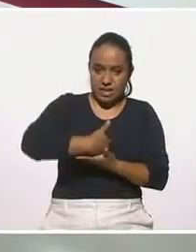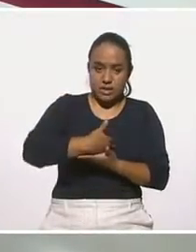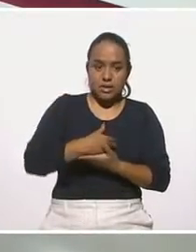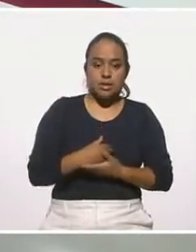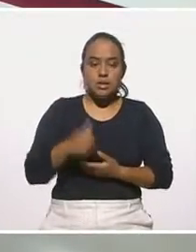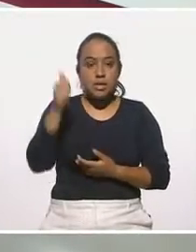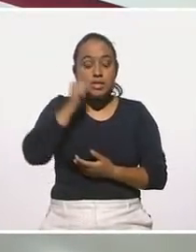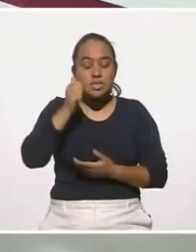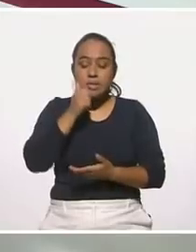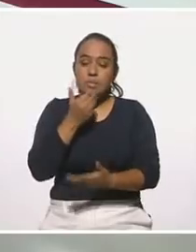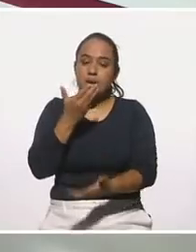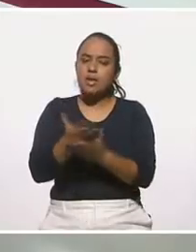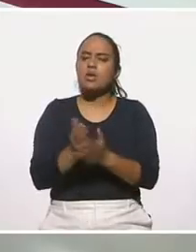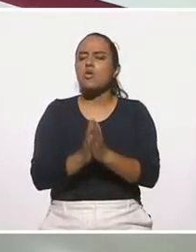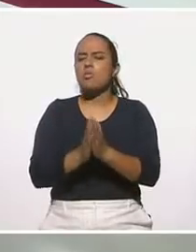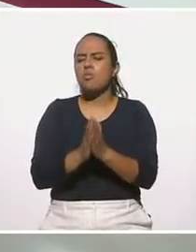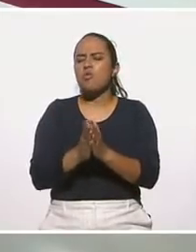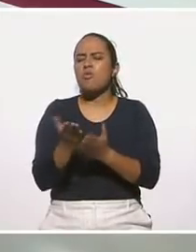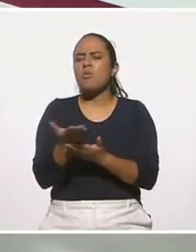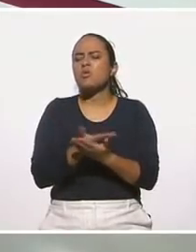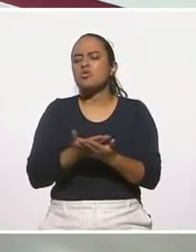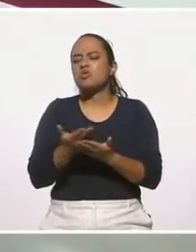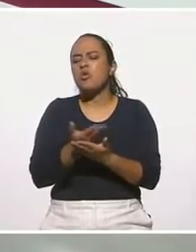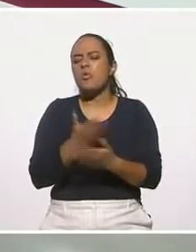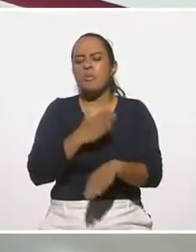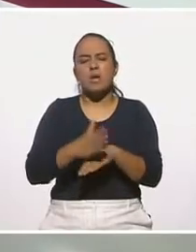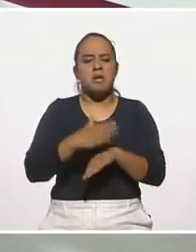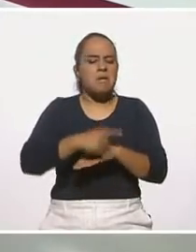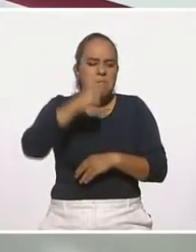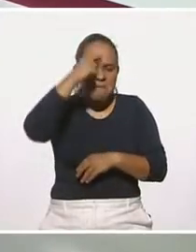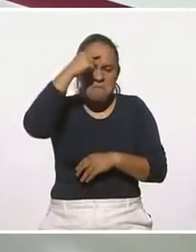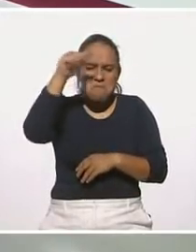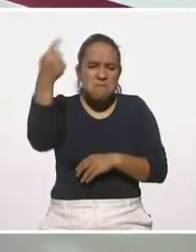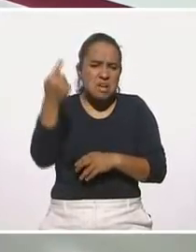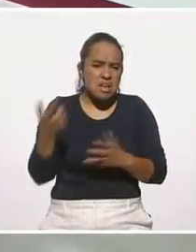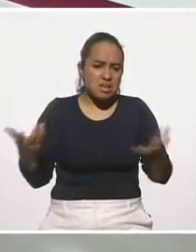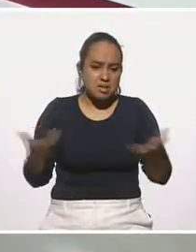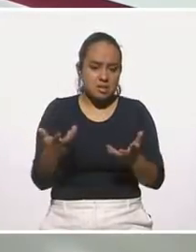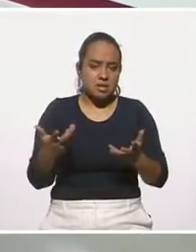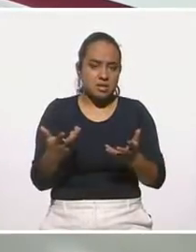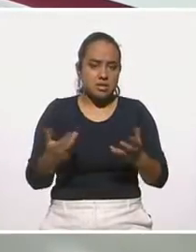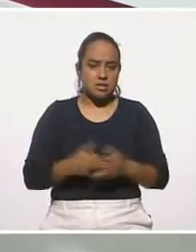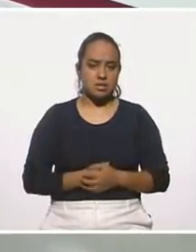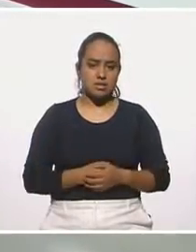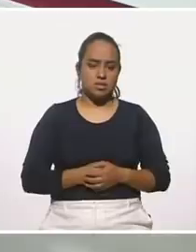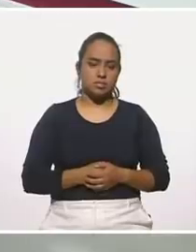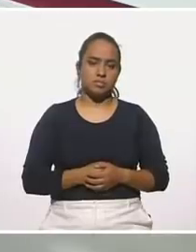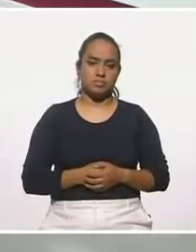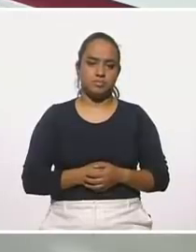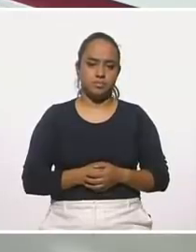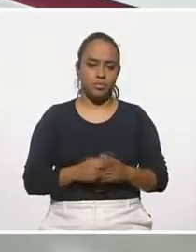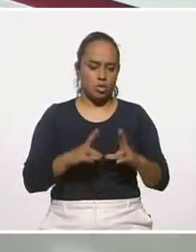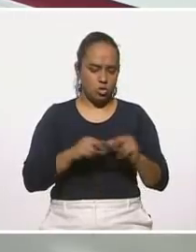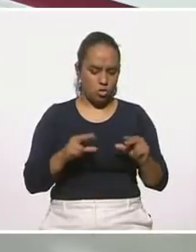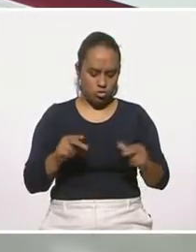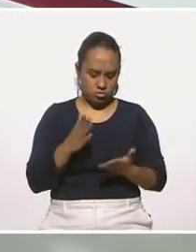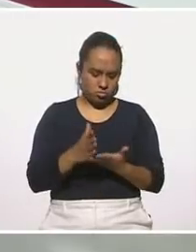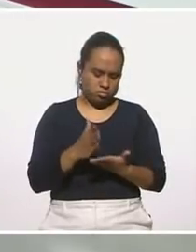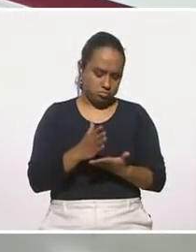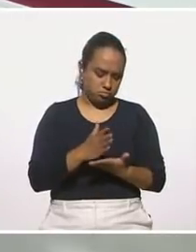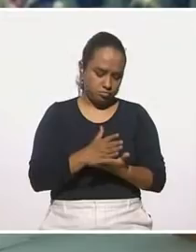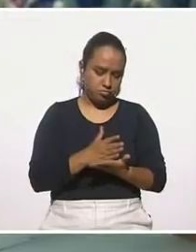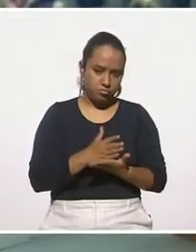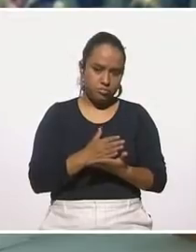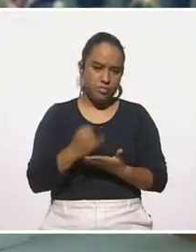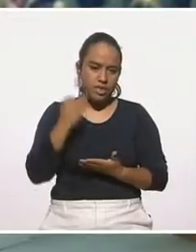me solicitan mucho la sopa de nopal, muy sencilla de hacer. Picamos tantito tocino, el